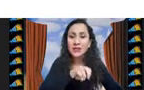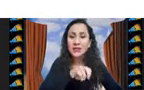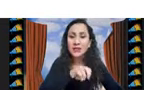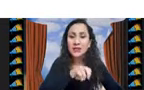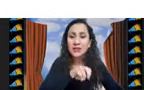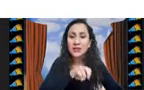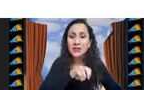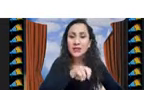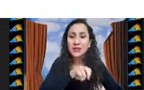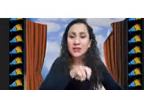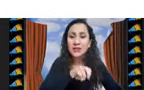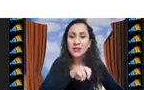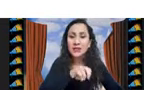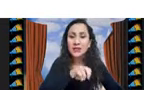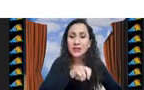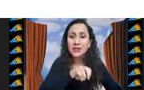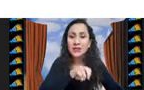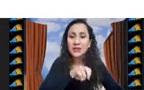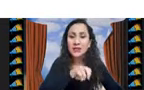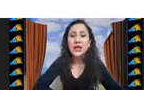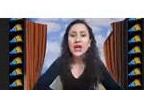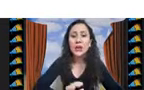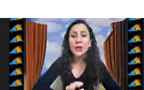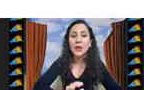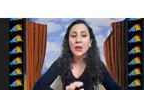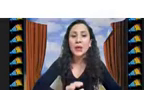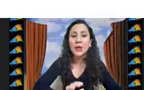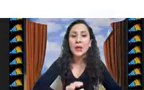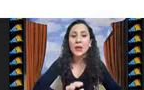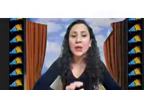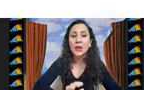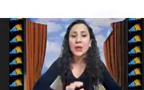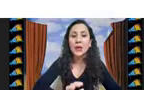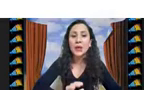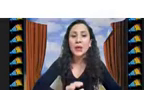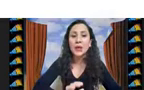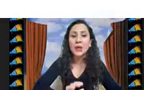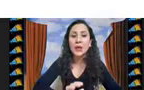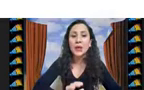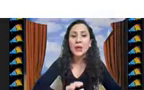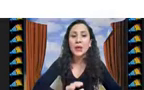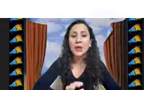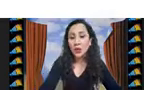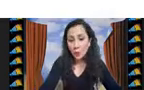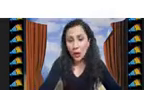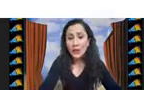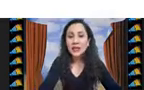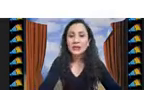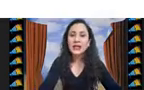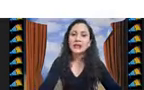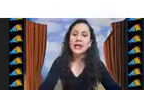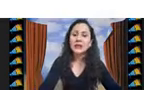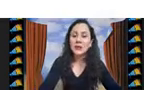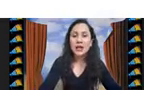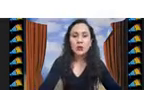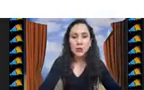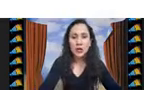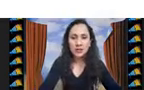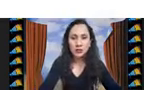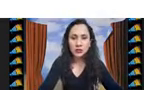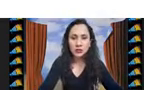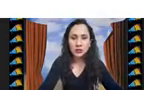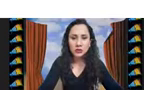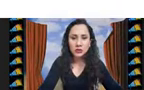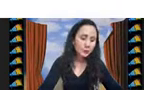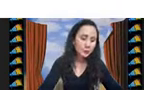importancia de entender y desarrollar mejores algoritmos y bancos de prueba de instancias para